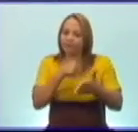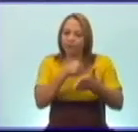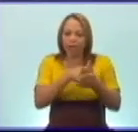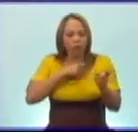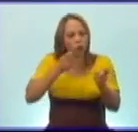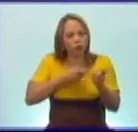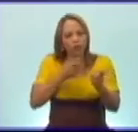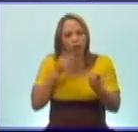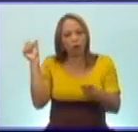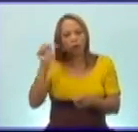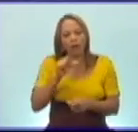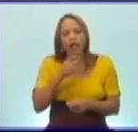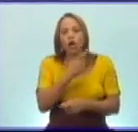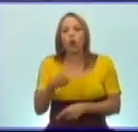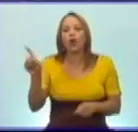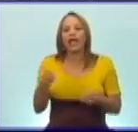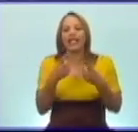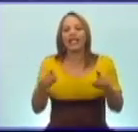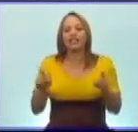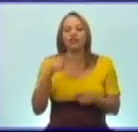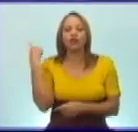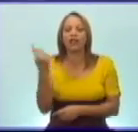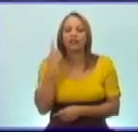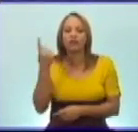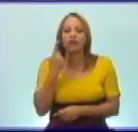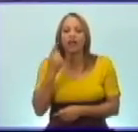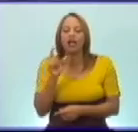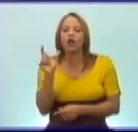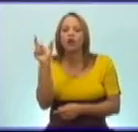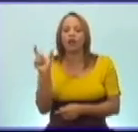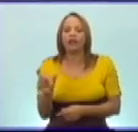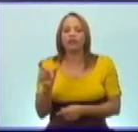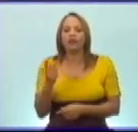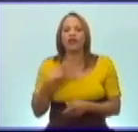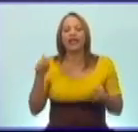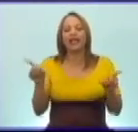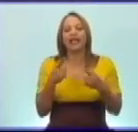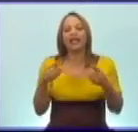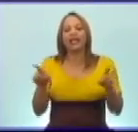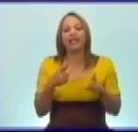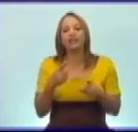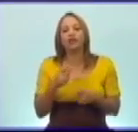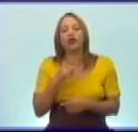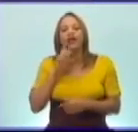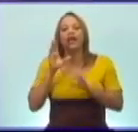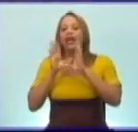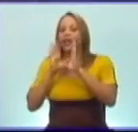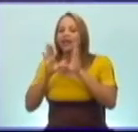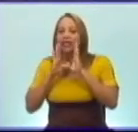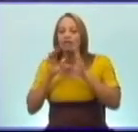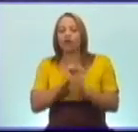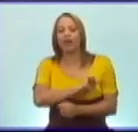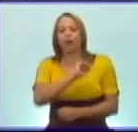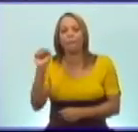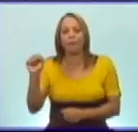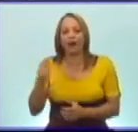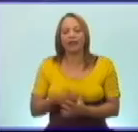con el himno nacional, con la estrofa del himno patriótico, con el grito de al combate,